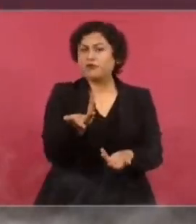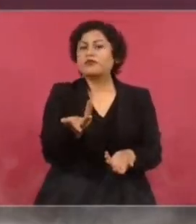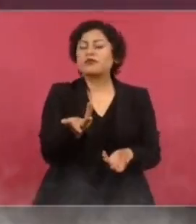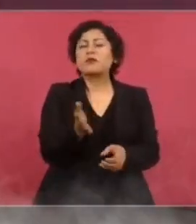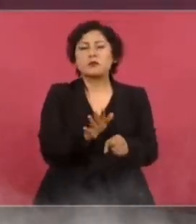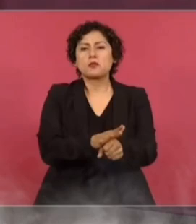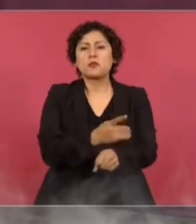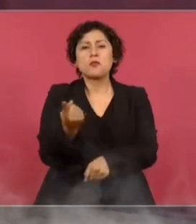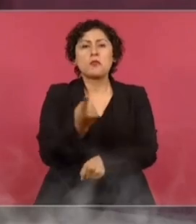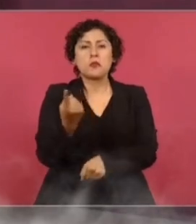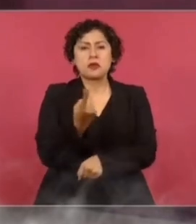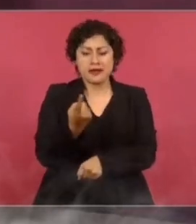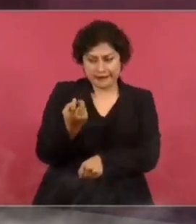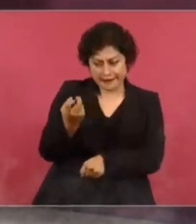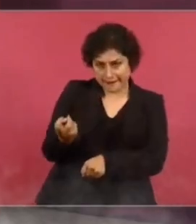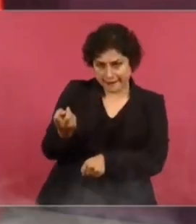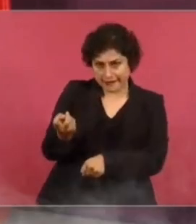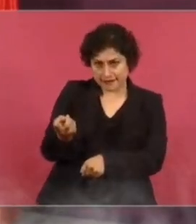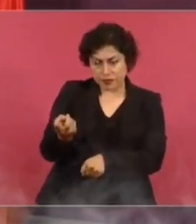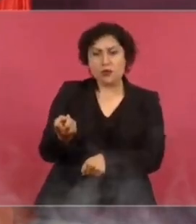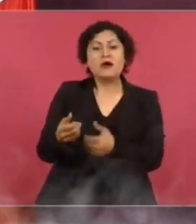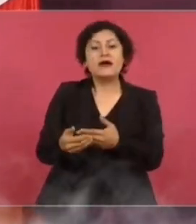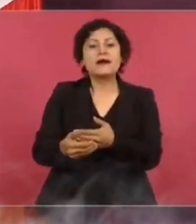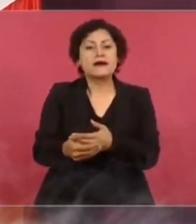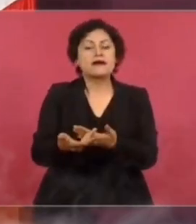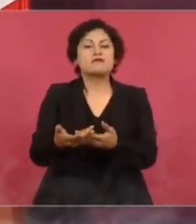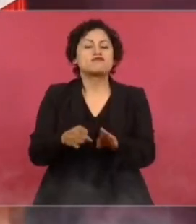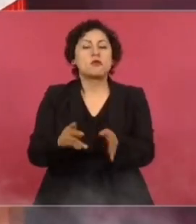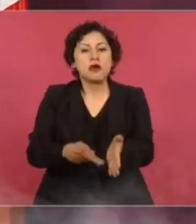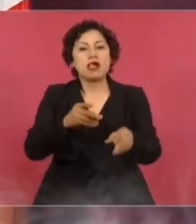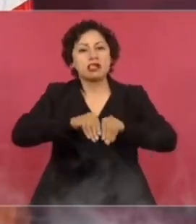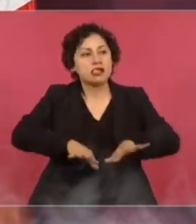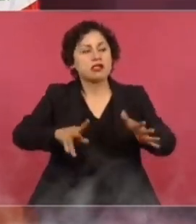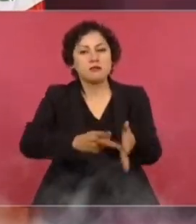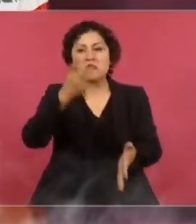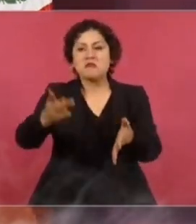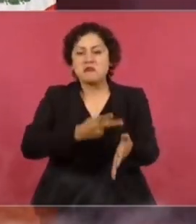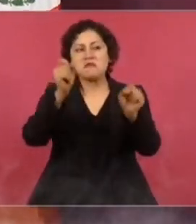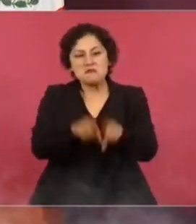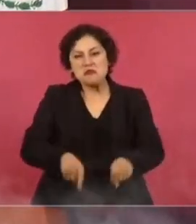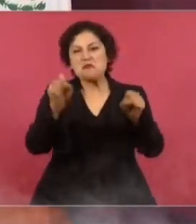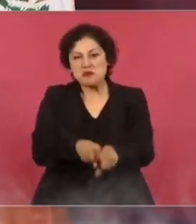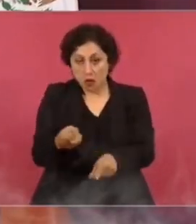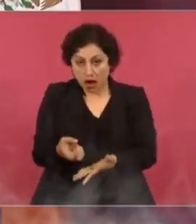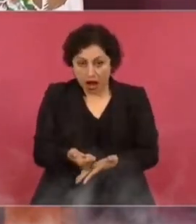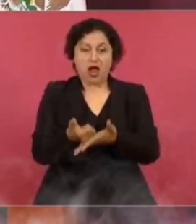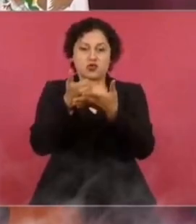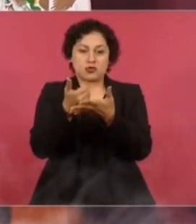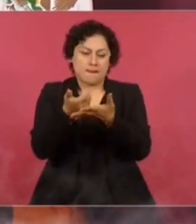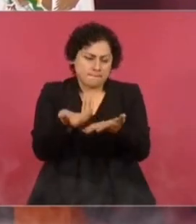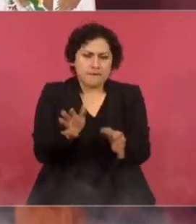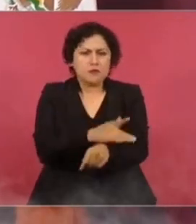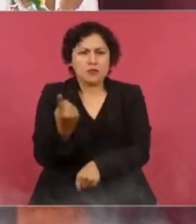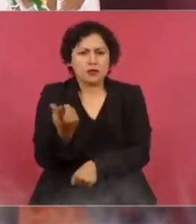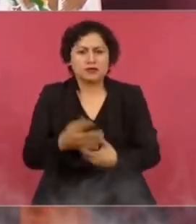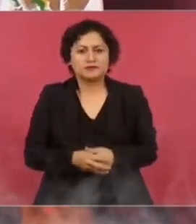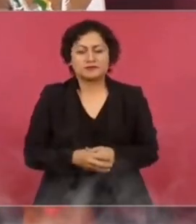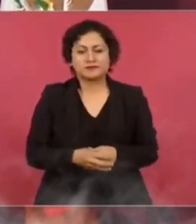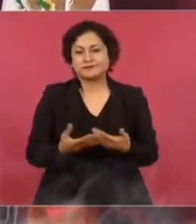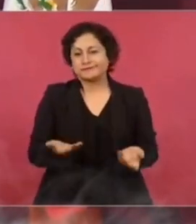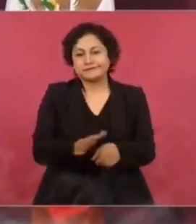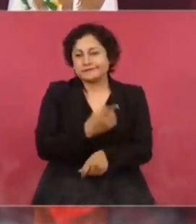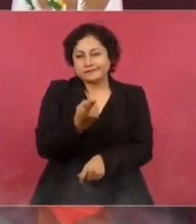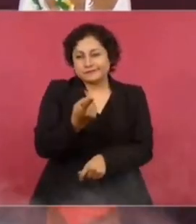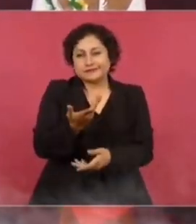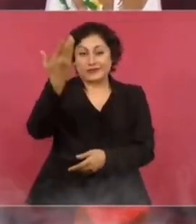esa campaña de repetir, repetir, repetir, repetir lo que planteaba Goebbels? Porque antes no había